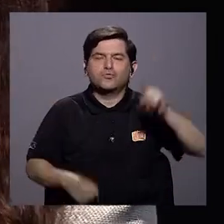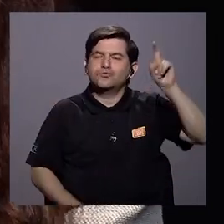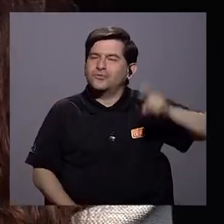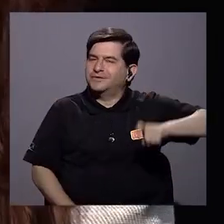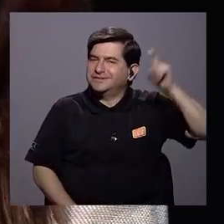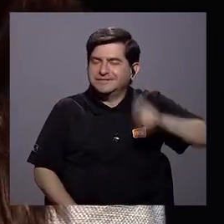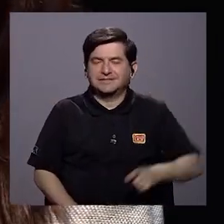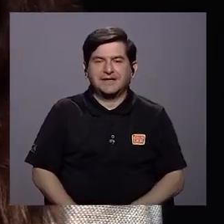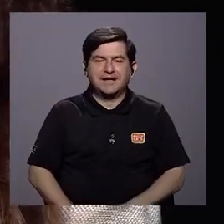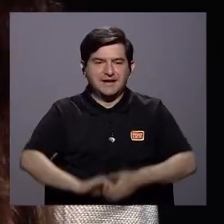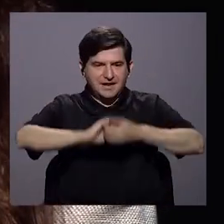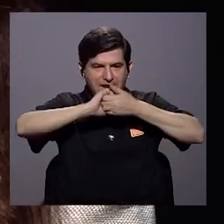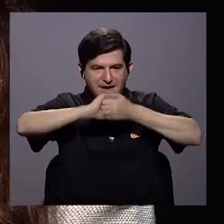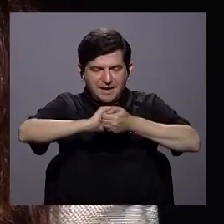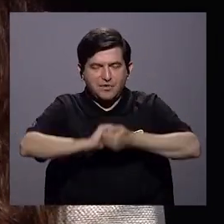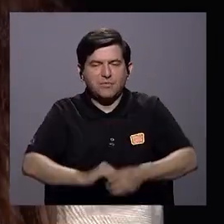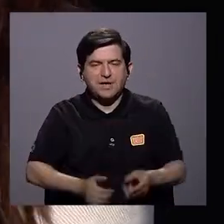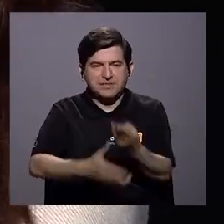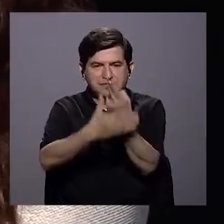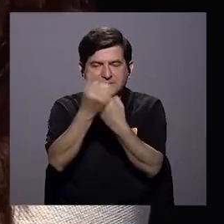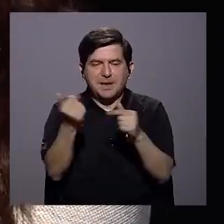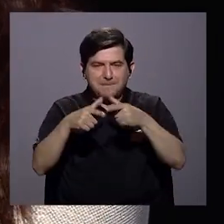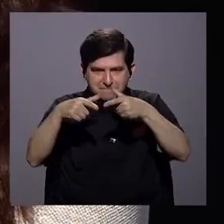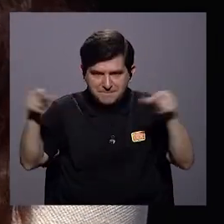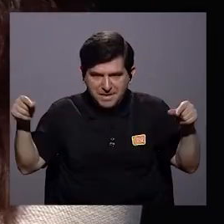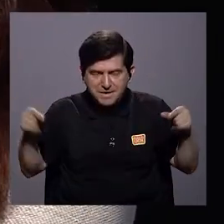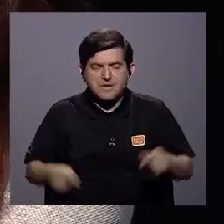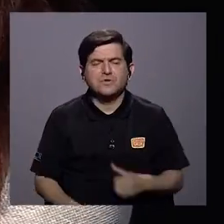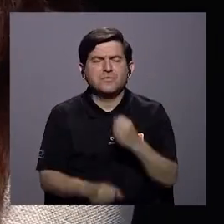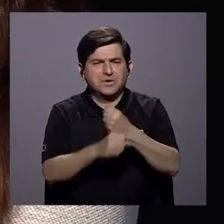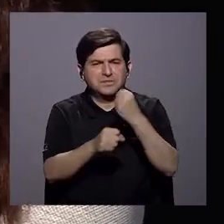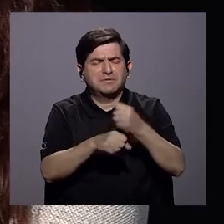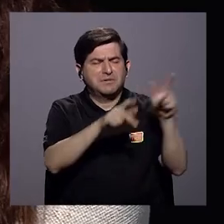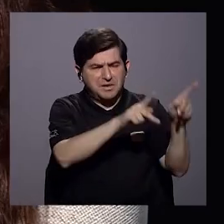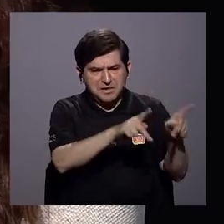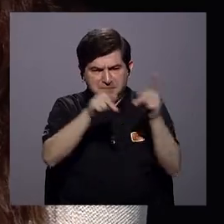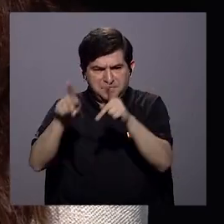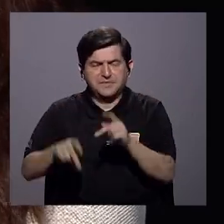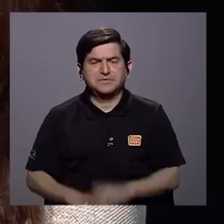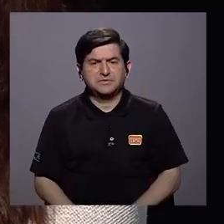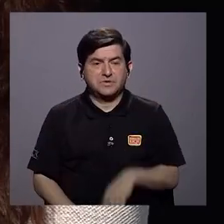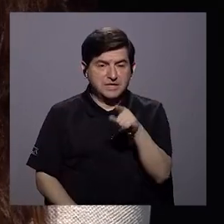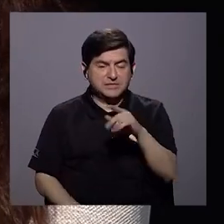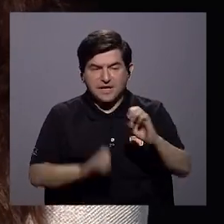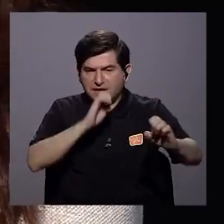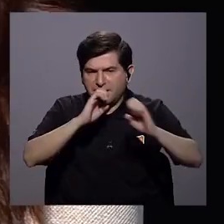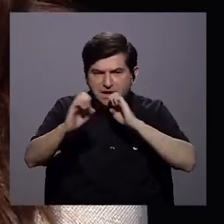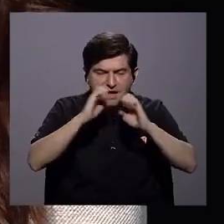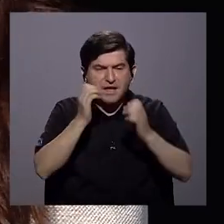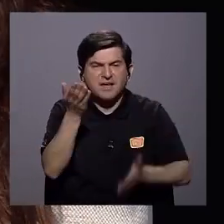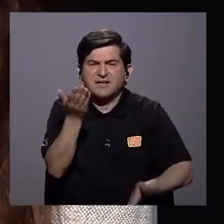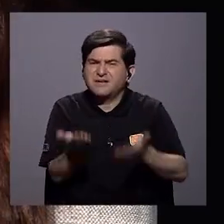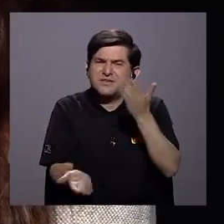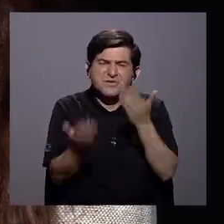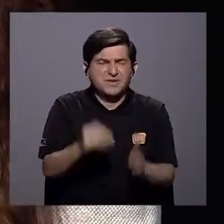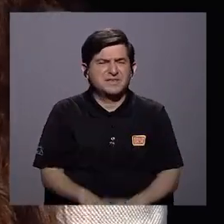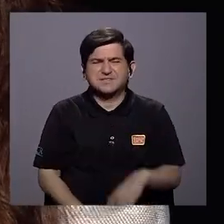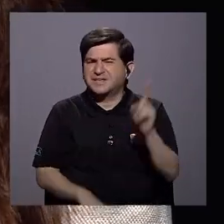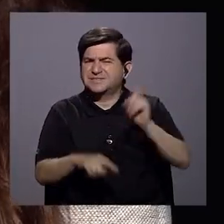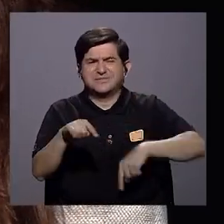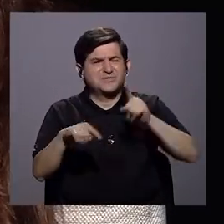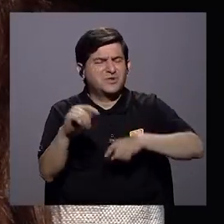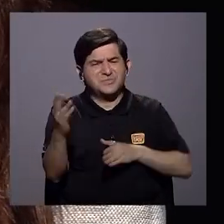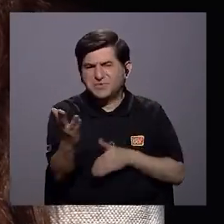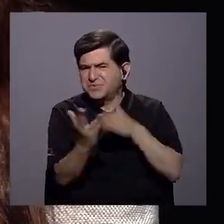Entonces, con la Alianza para el Bilingüismo, hemos hecho esfuerzos para que las personas que ellos entrevistan y que de repente no